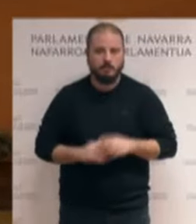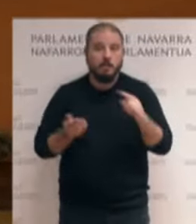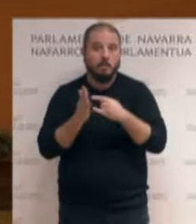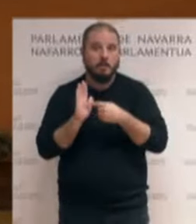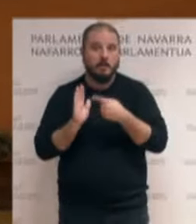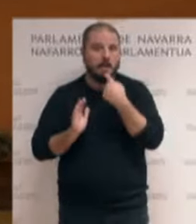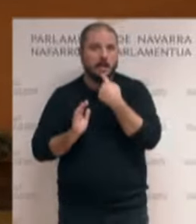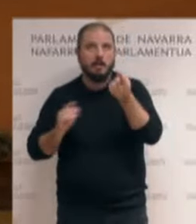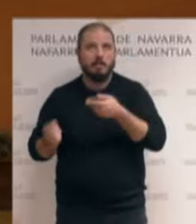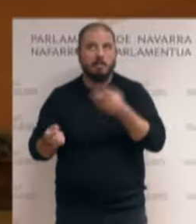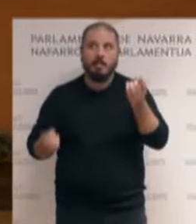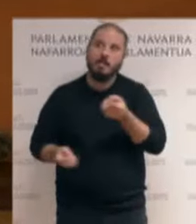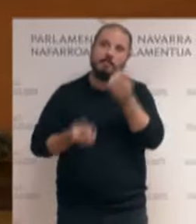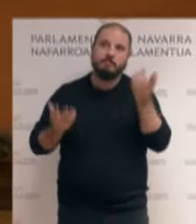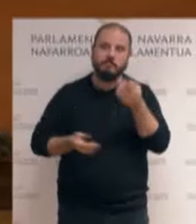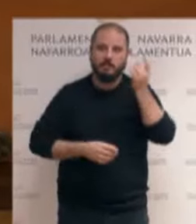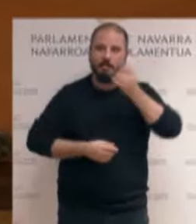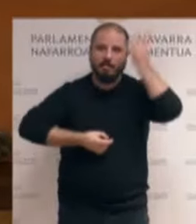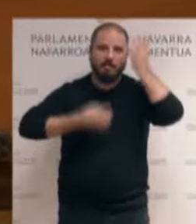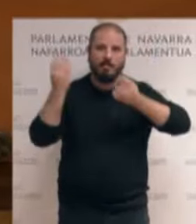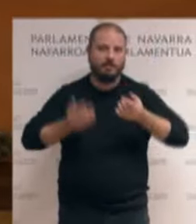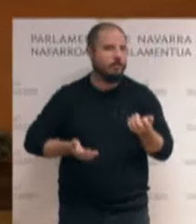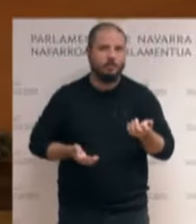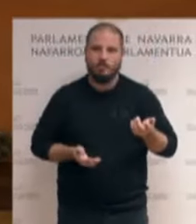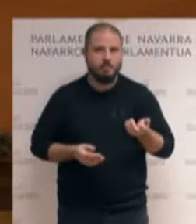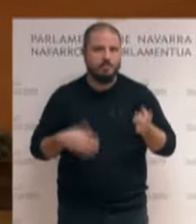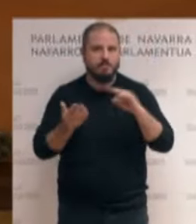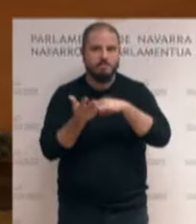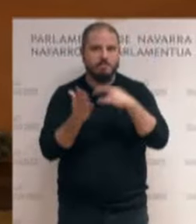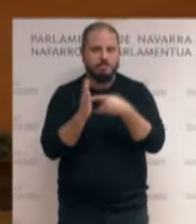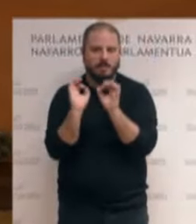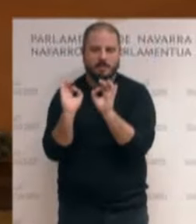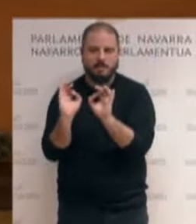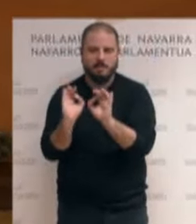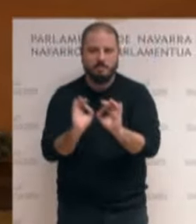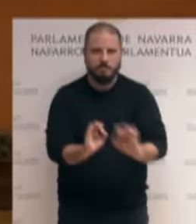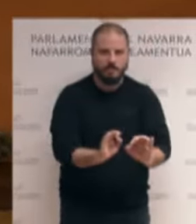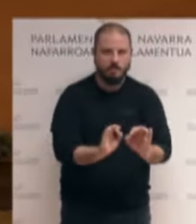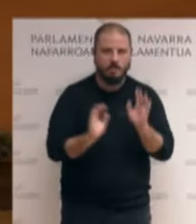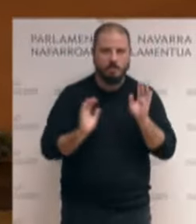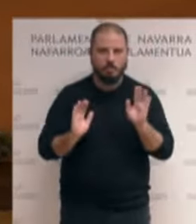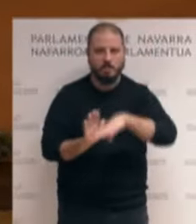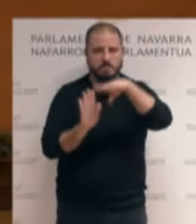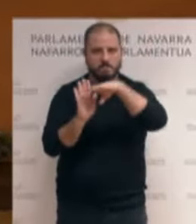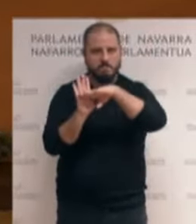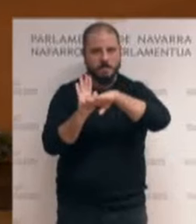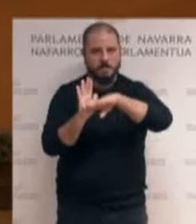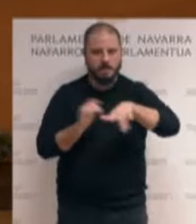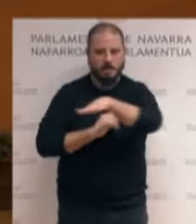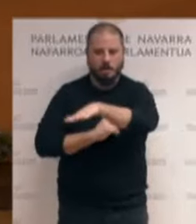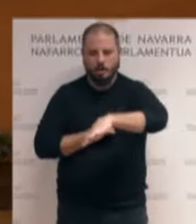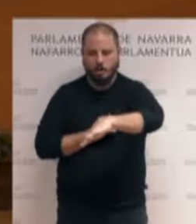pájaros y de flores o de qué huelen las nubes. Es un plan concreto en el que se especifican parcelas